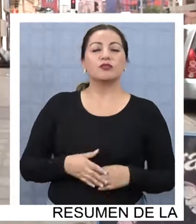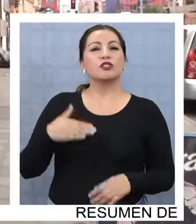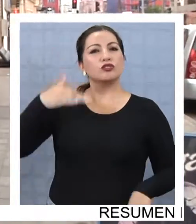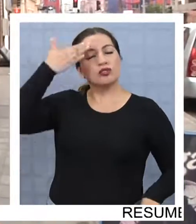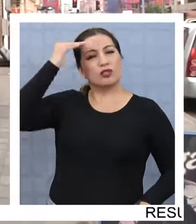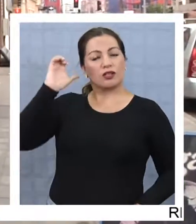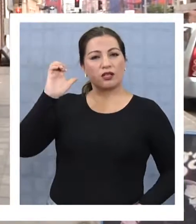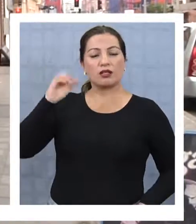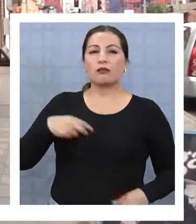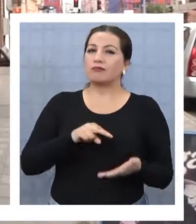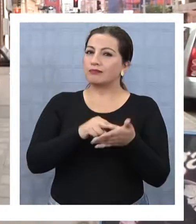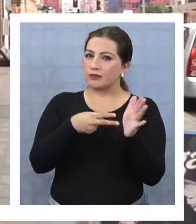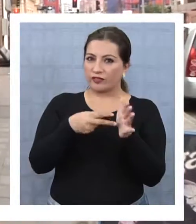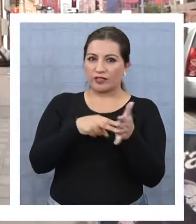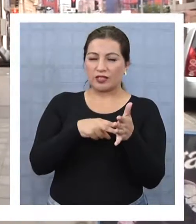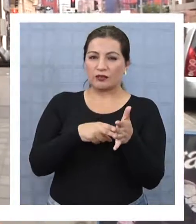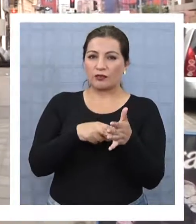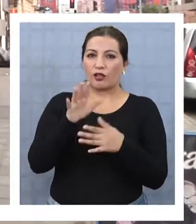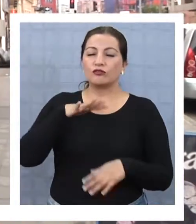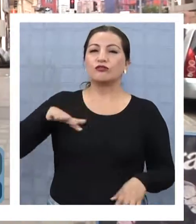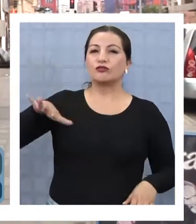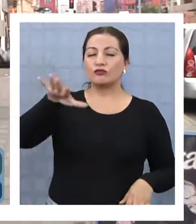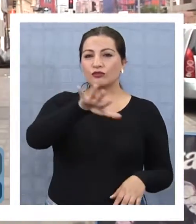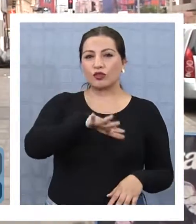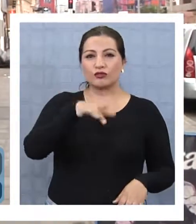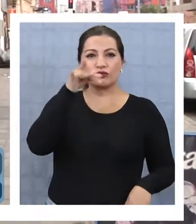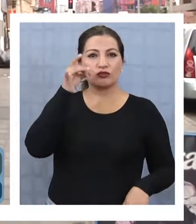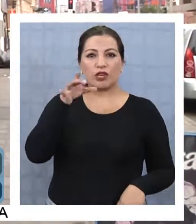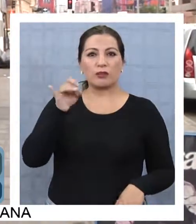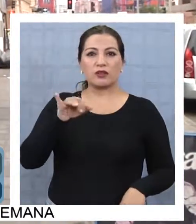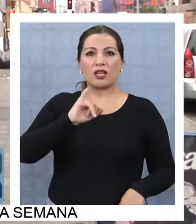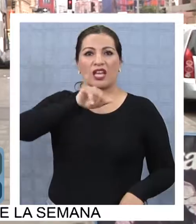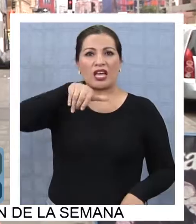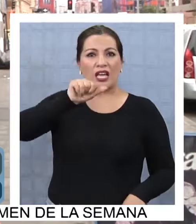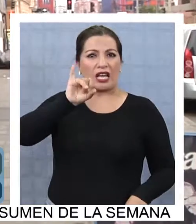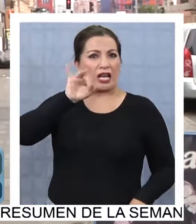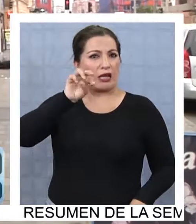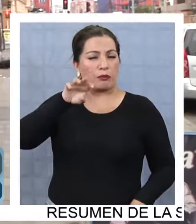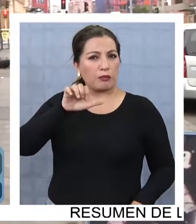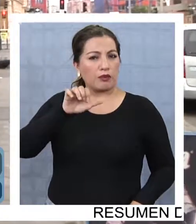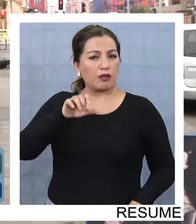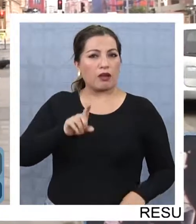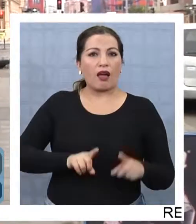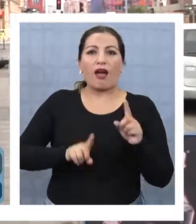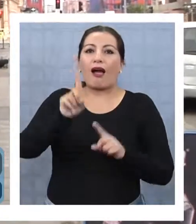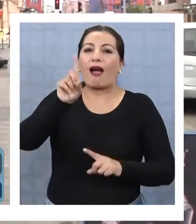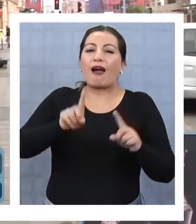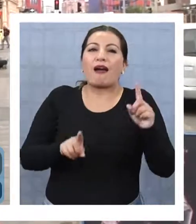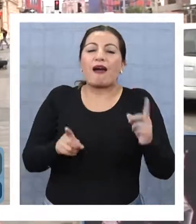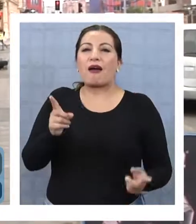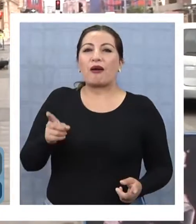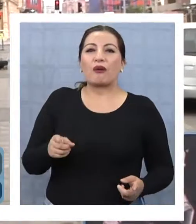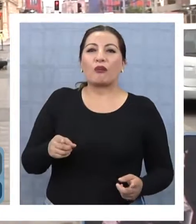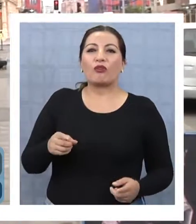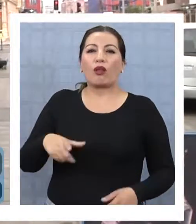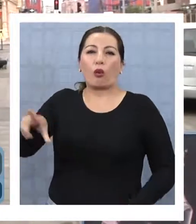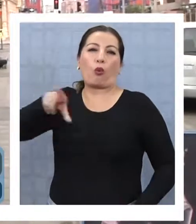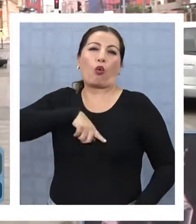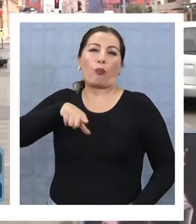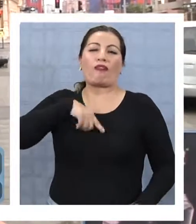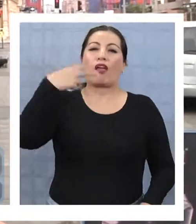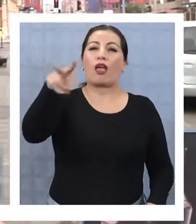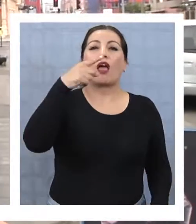el problema es de todos, no del Jaime Noa. Algunos le echan la culpa a él, pero no.